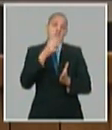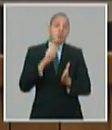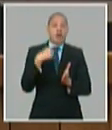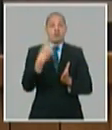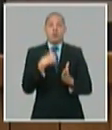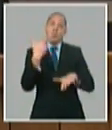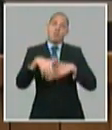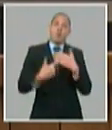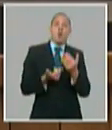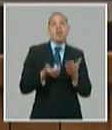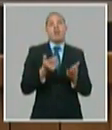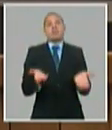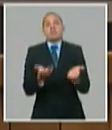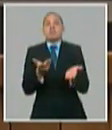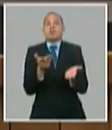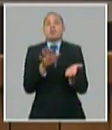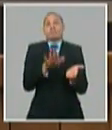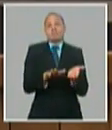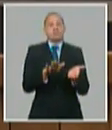inversiones que tenemos proyectadas